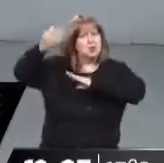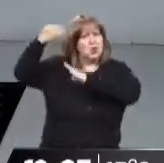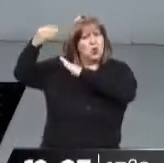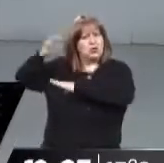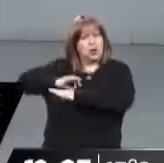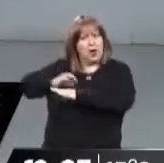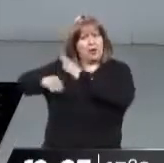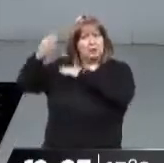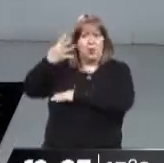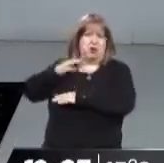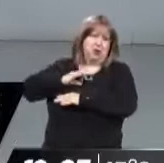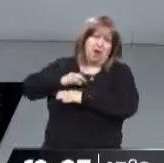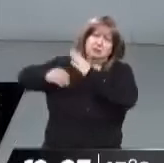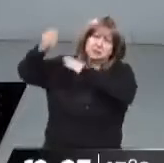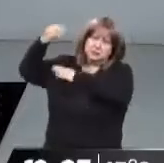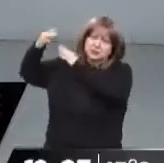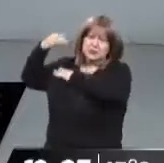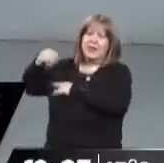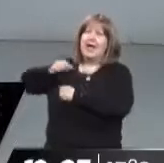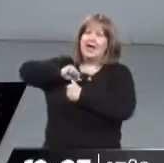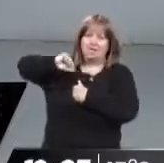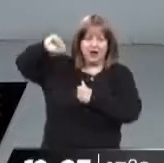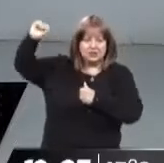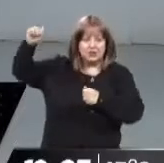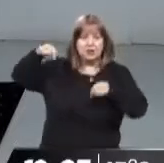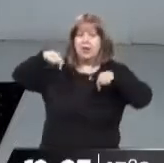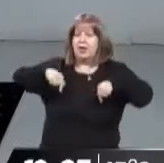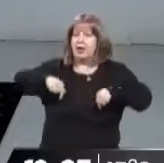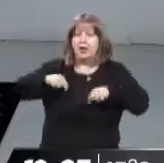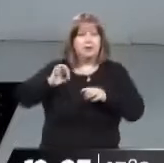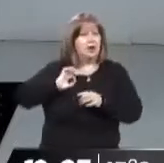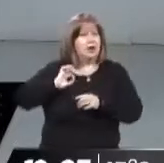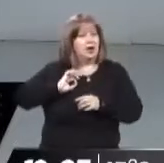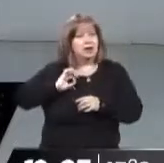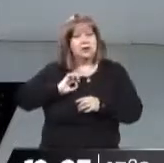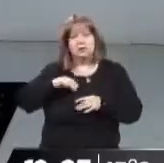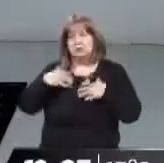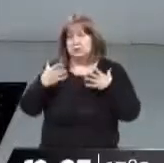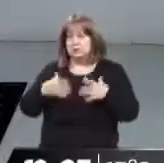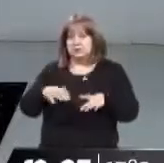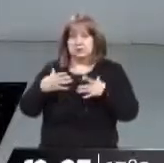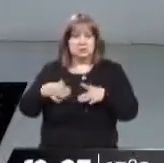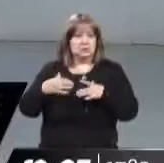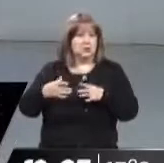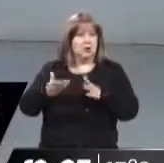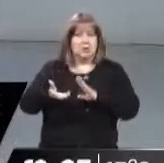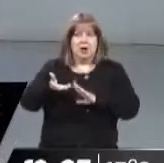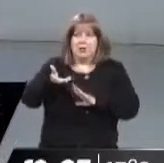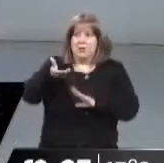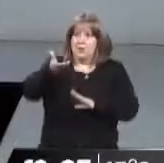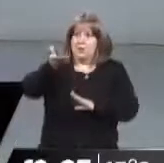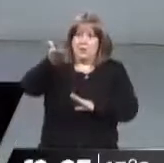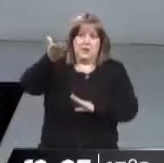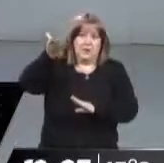y en los últimos cuatro o cinco años que han sido de mucha inflación. Ahora, este año pasó a estar casi en el top tres de los rubros que más se incrementan y eso